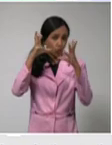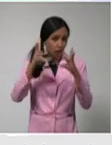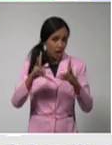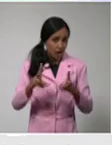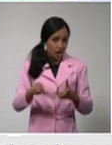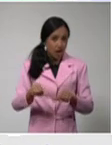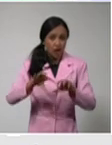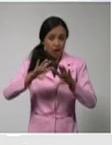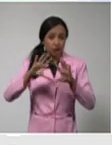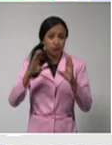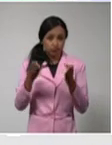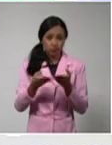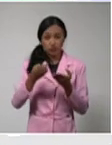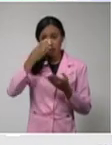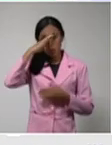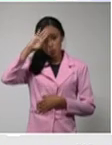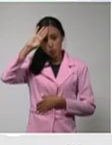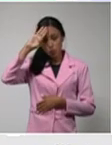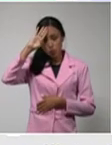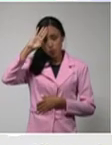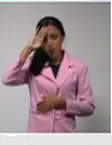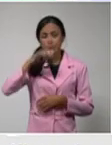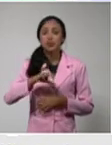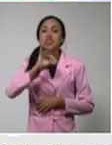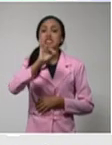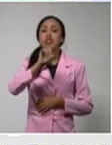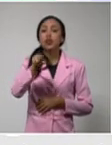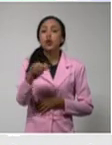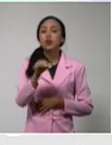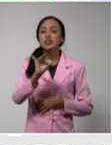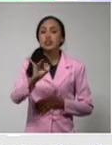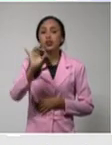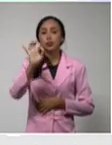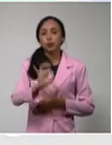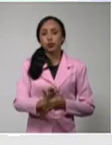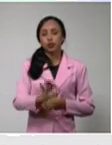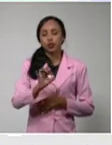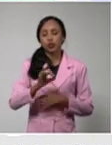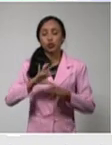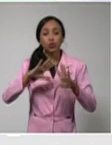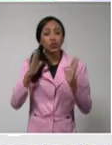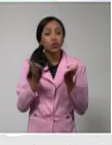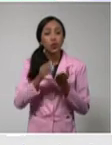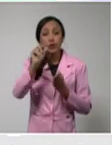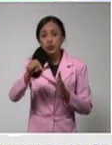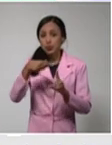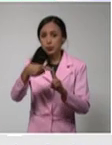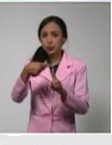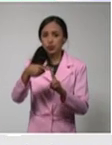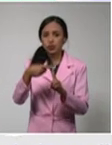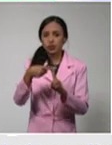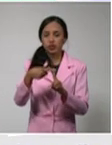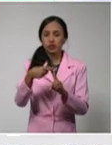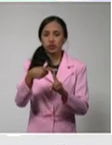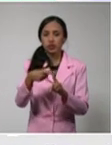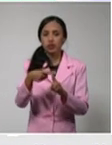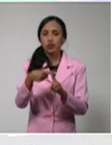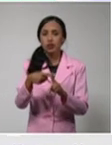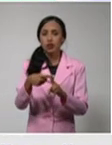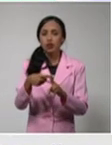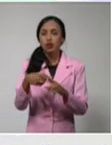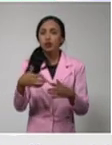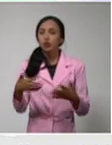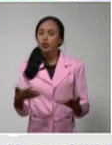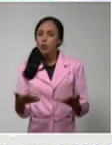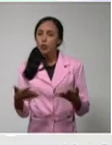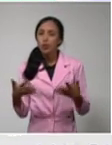toda la pandemia el 7,7% de todos los casos diagnosticados han estado en relación